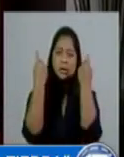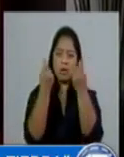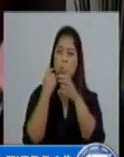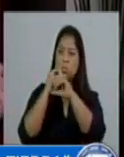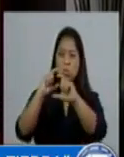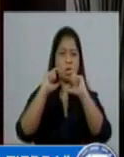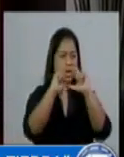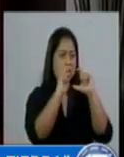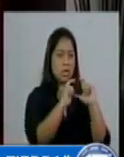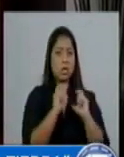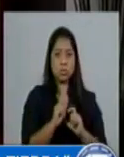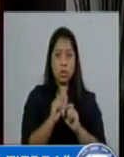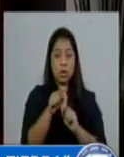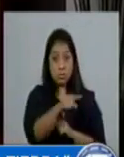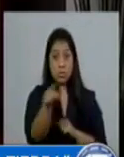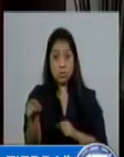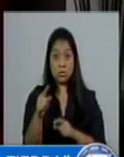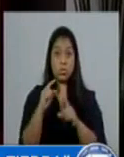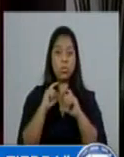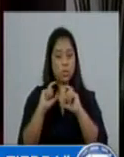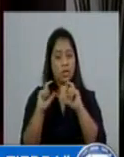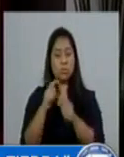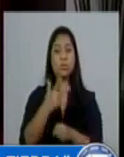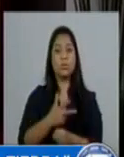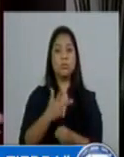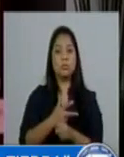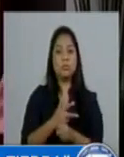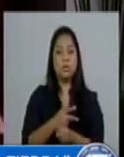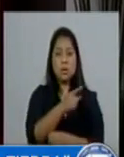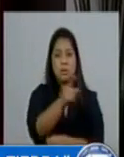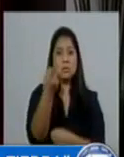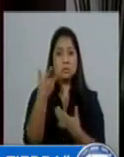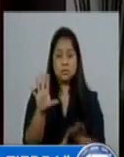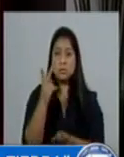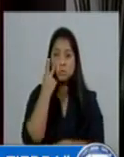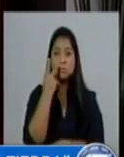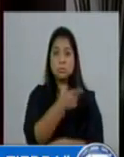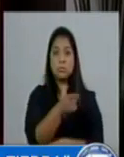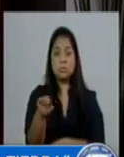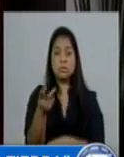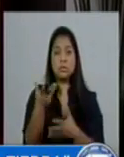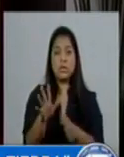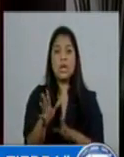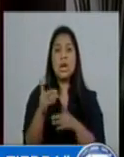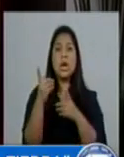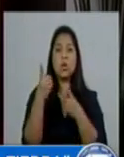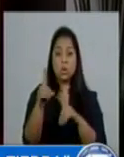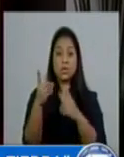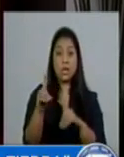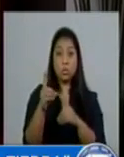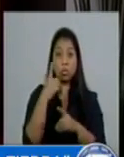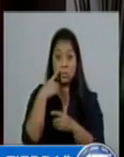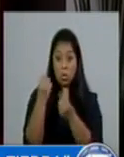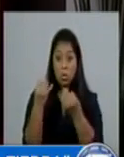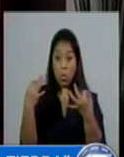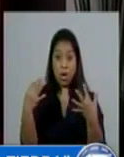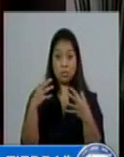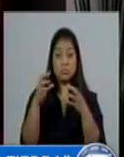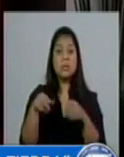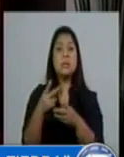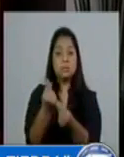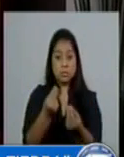así protegeremos a Guatemala. Como lo hemos visto anteriormente, los datos demuestran que nuestra